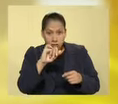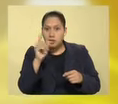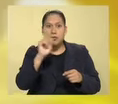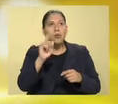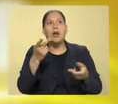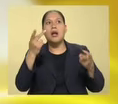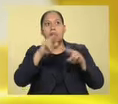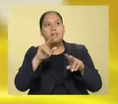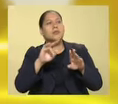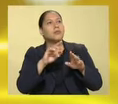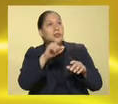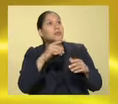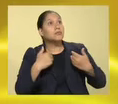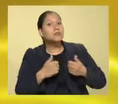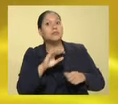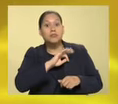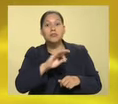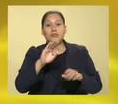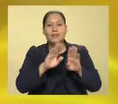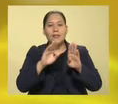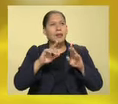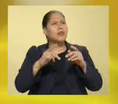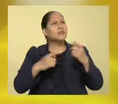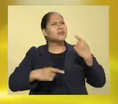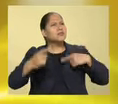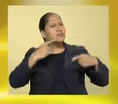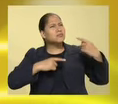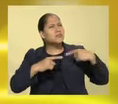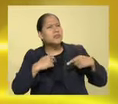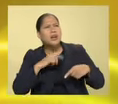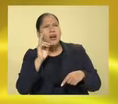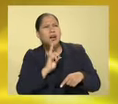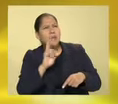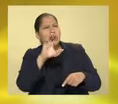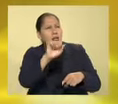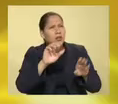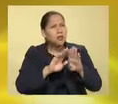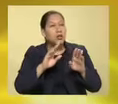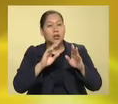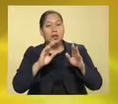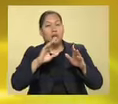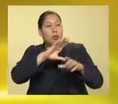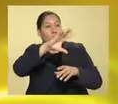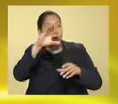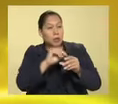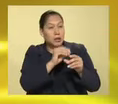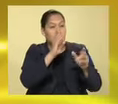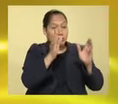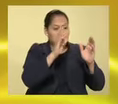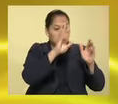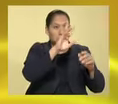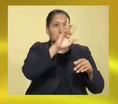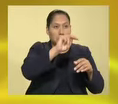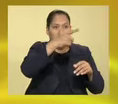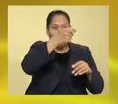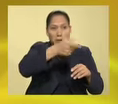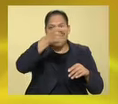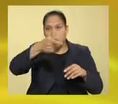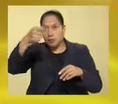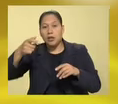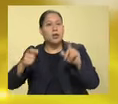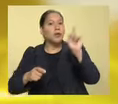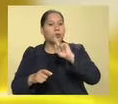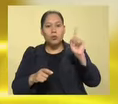impresionante, porque con tanto enredo y viaje del tiempo, uno diría, bueno, tengo que aventarme un maratón, sí, tengo que aventarme un maratón o algo. No,